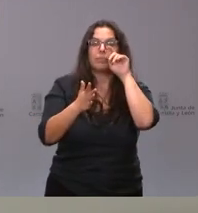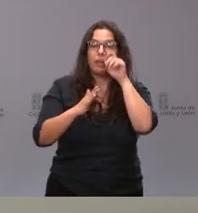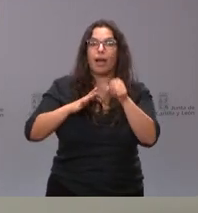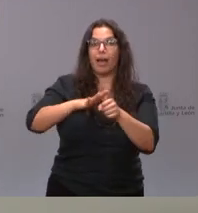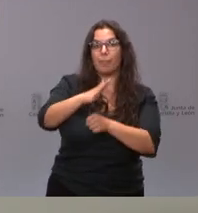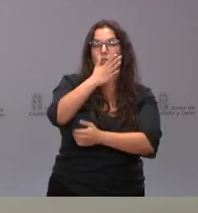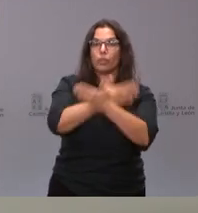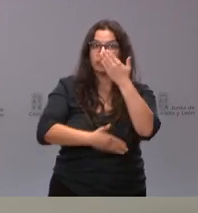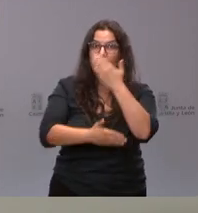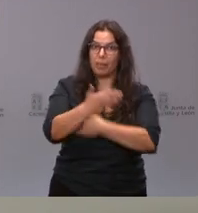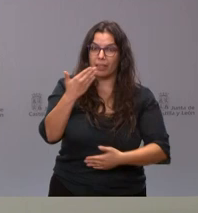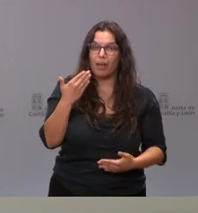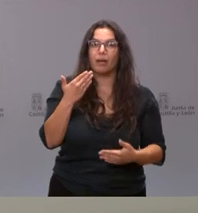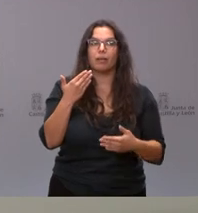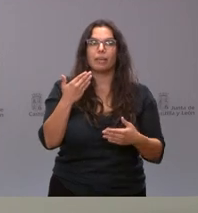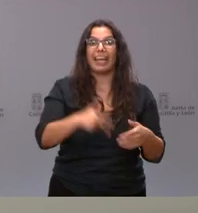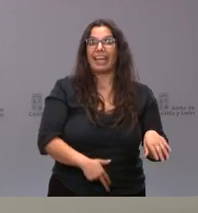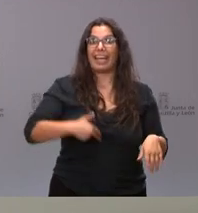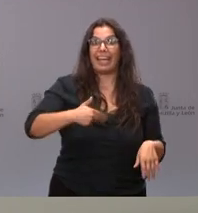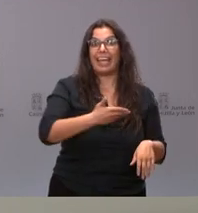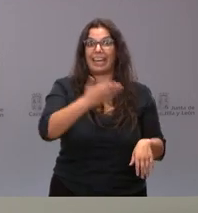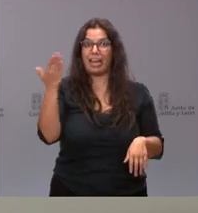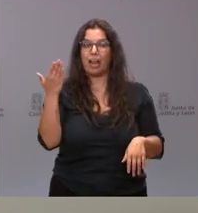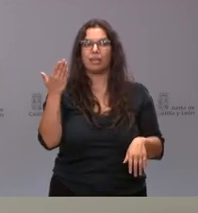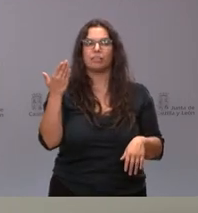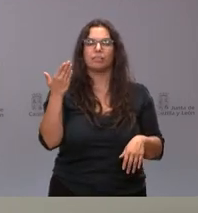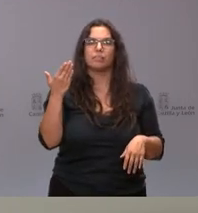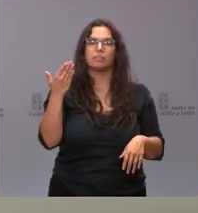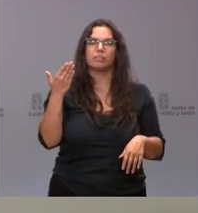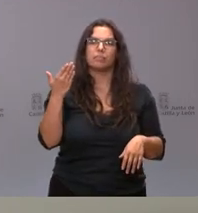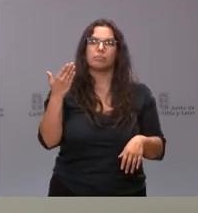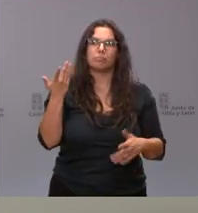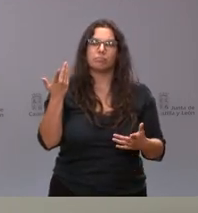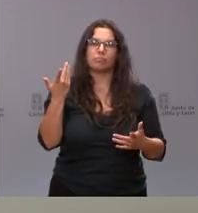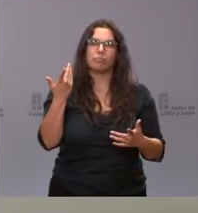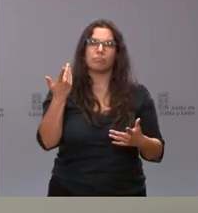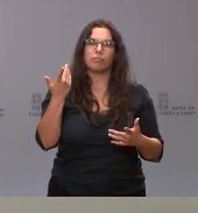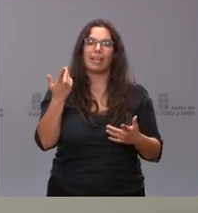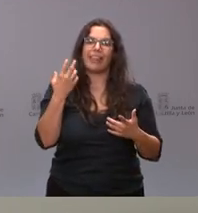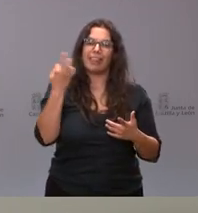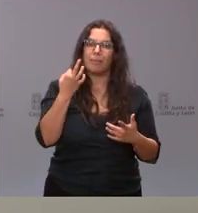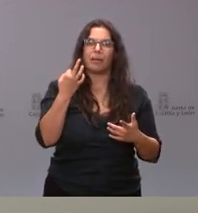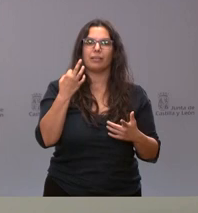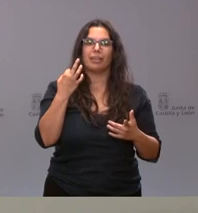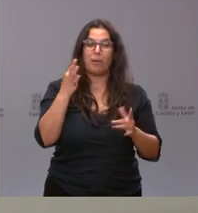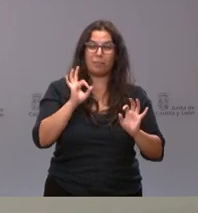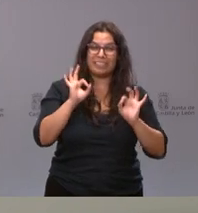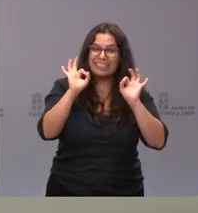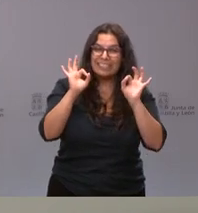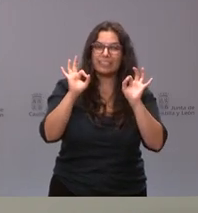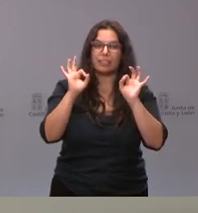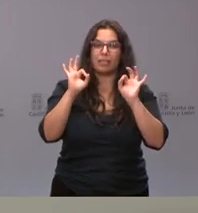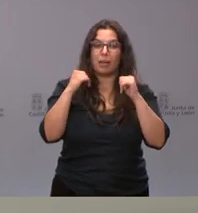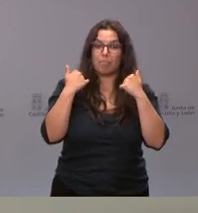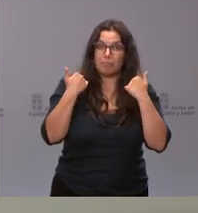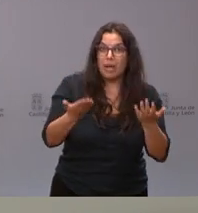sí que hay una atención específica, una reserva añadida para las personas